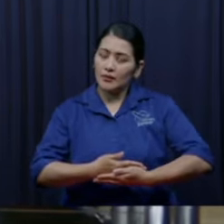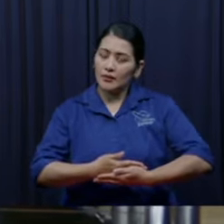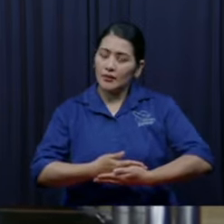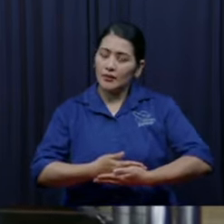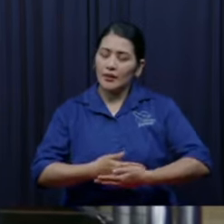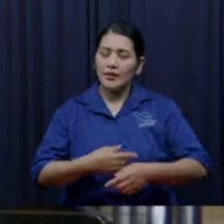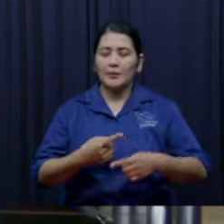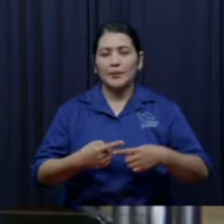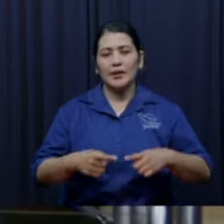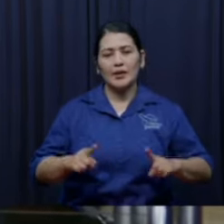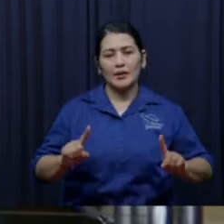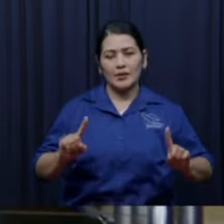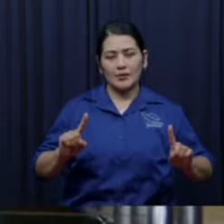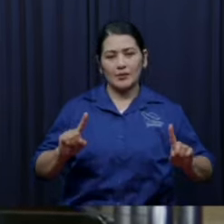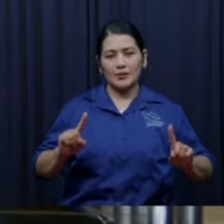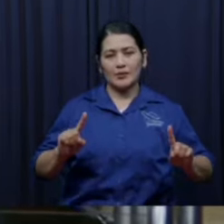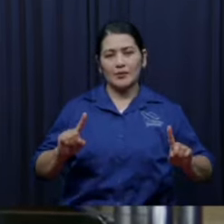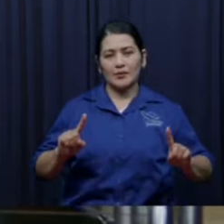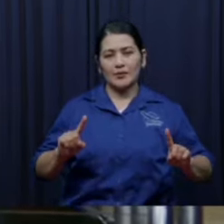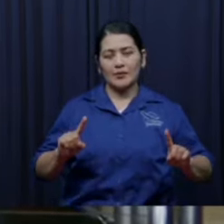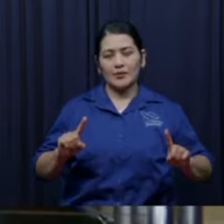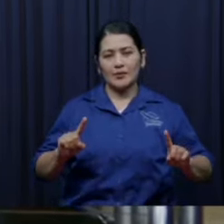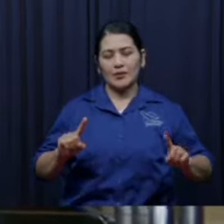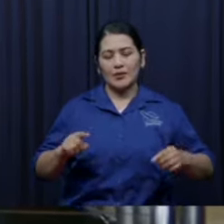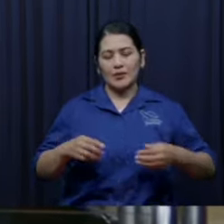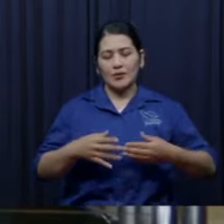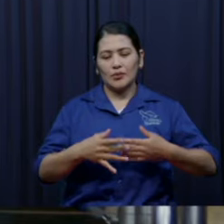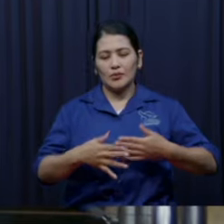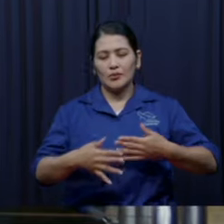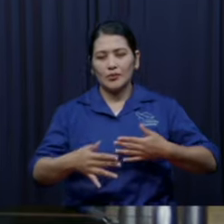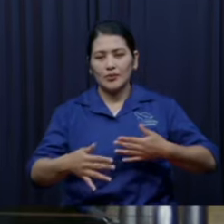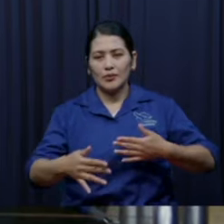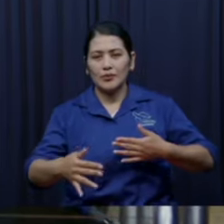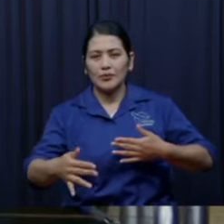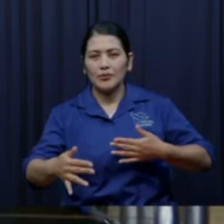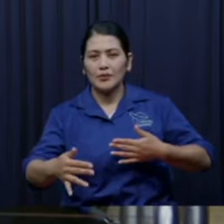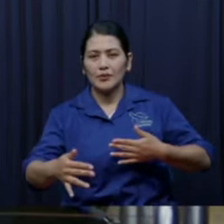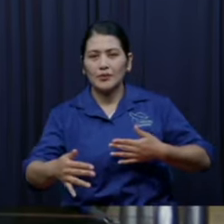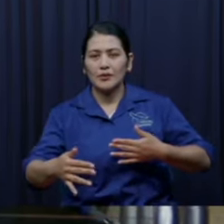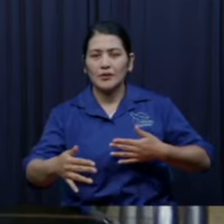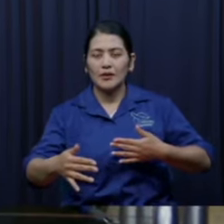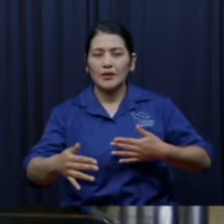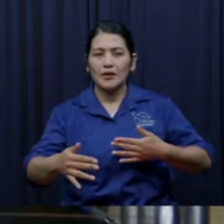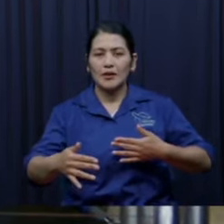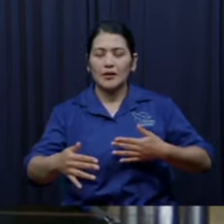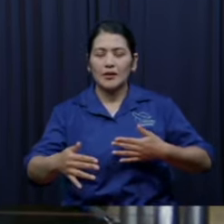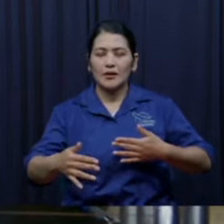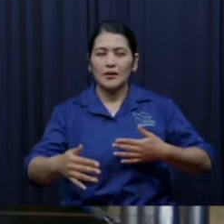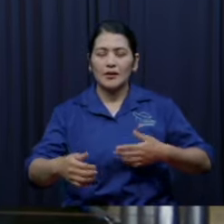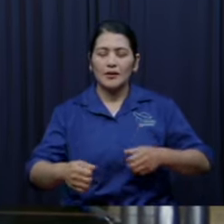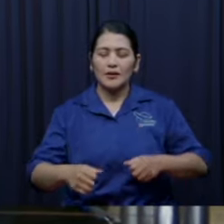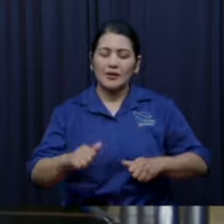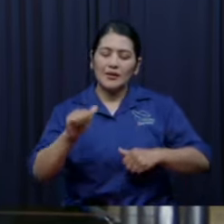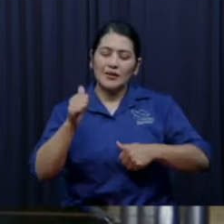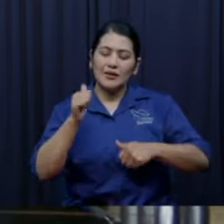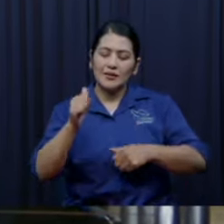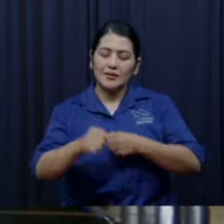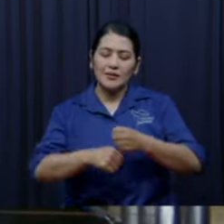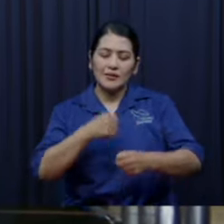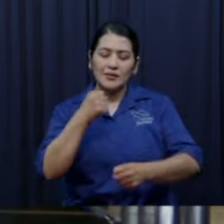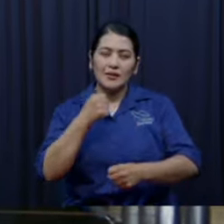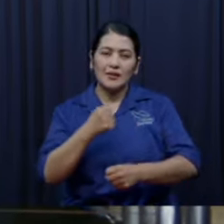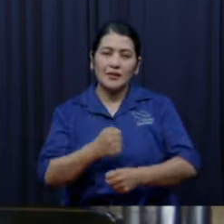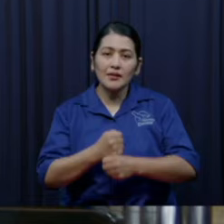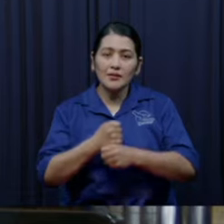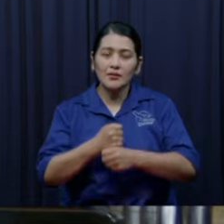15 años al otro que vino después y el hijo de 15 años le dice a mí nunca